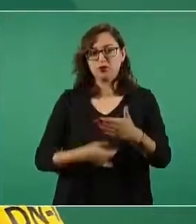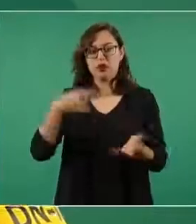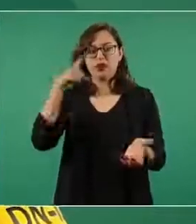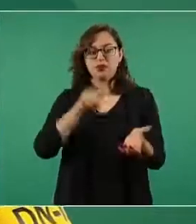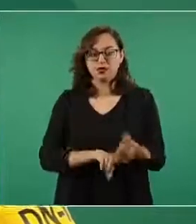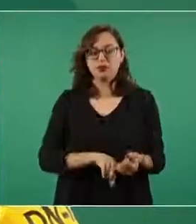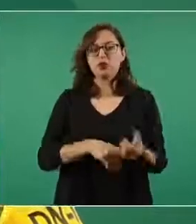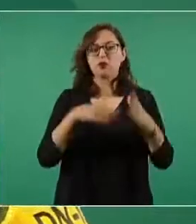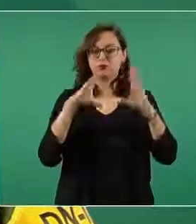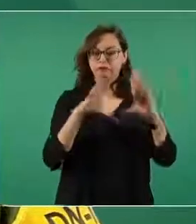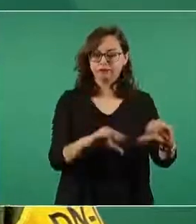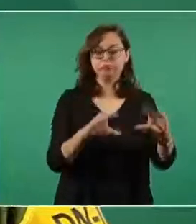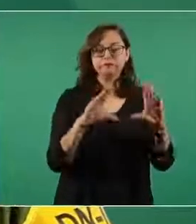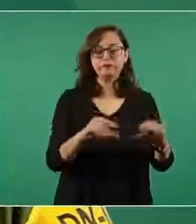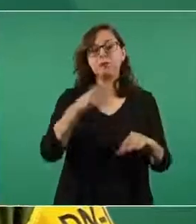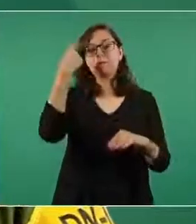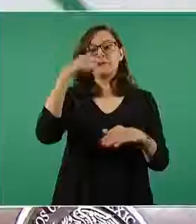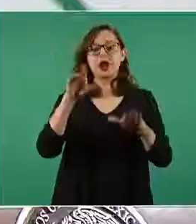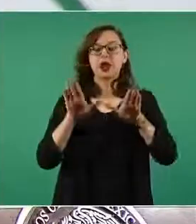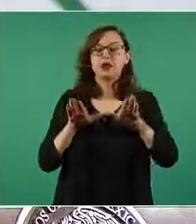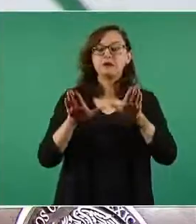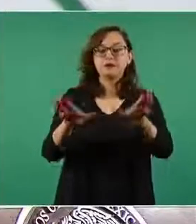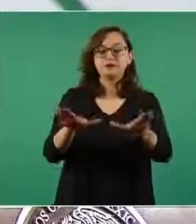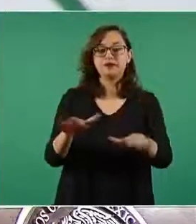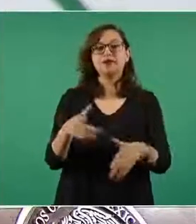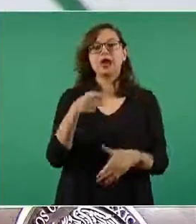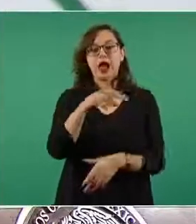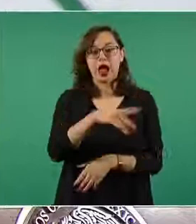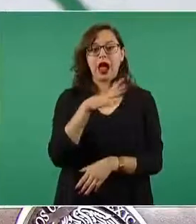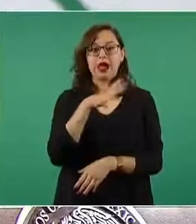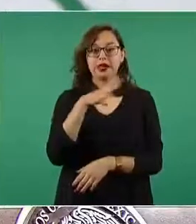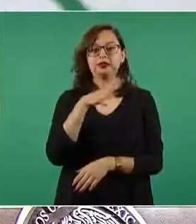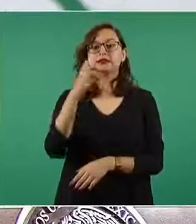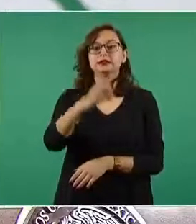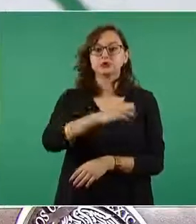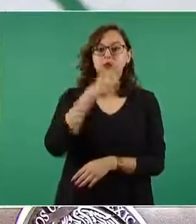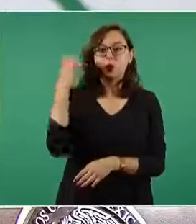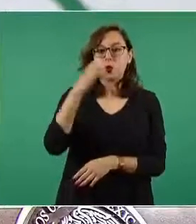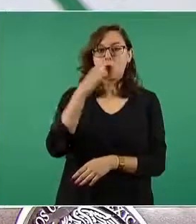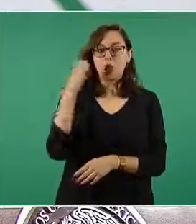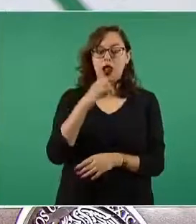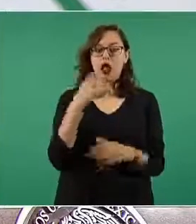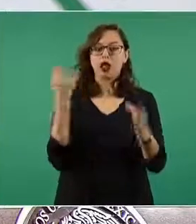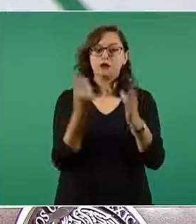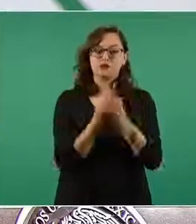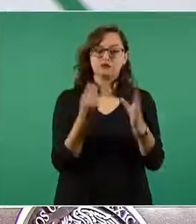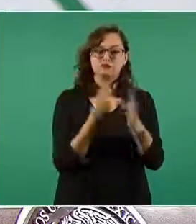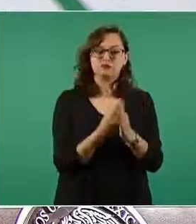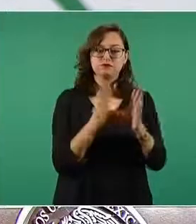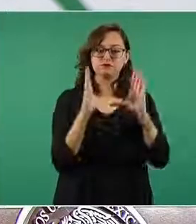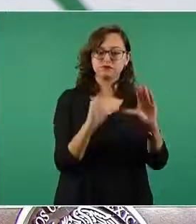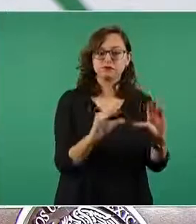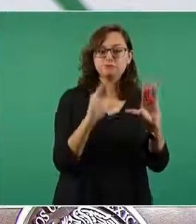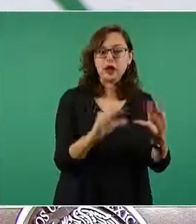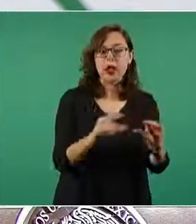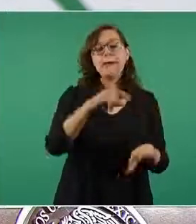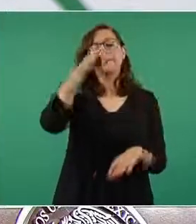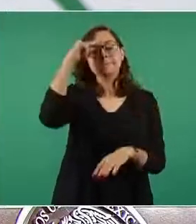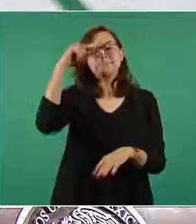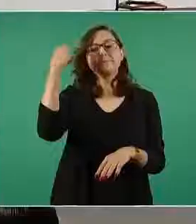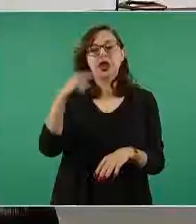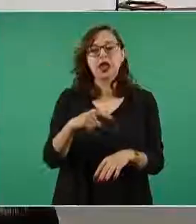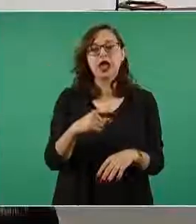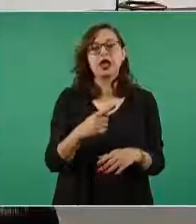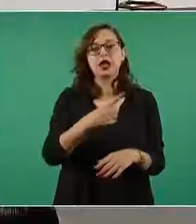fuerza aérea ahí se encuentra un plantel que prepara a nuestro personal para poder atender el